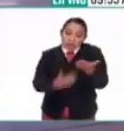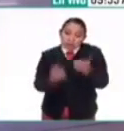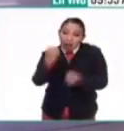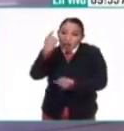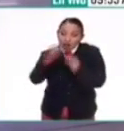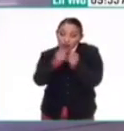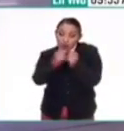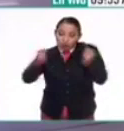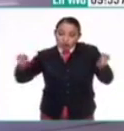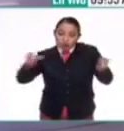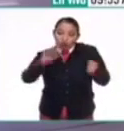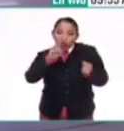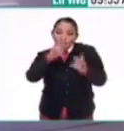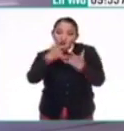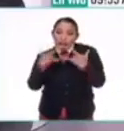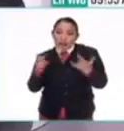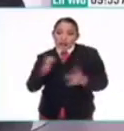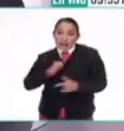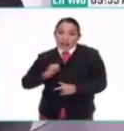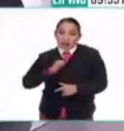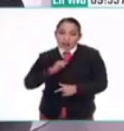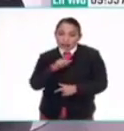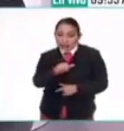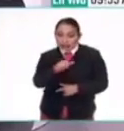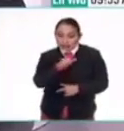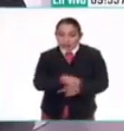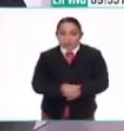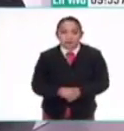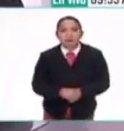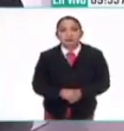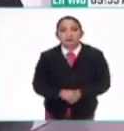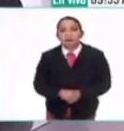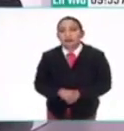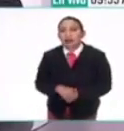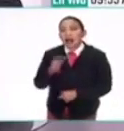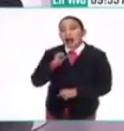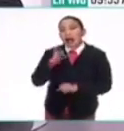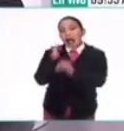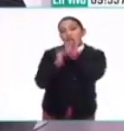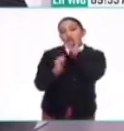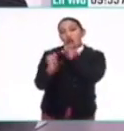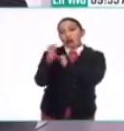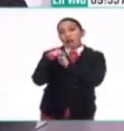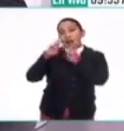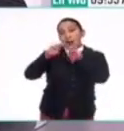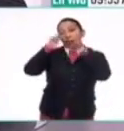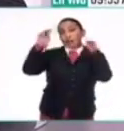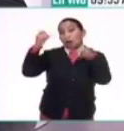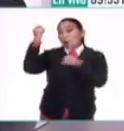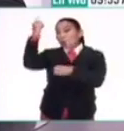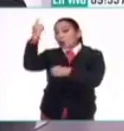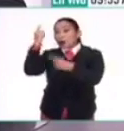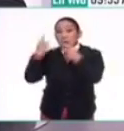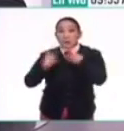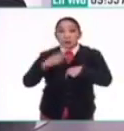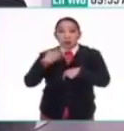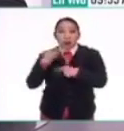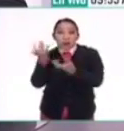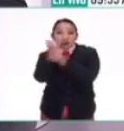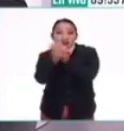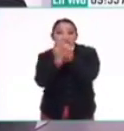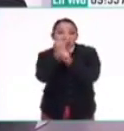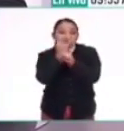algunos códices y crónicas del siglo XVI. La arqueología de alta montaña somos muy poquitos los que andamos por ahí arriba,